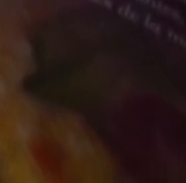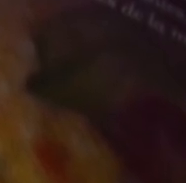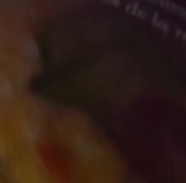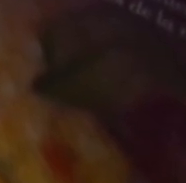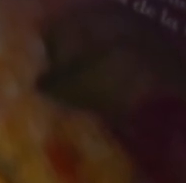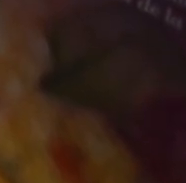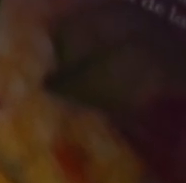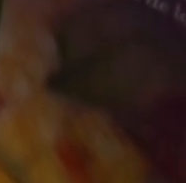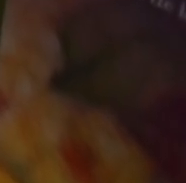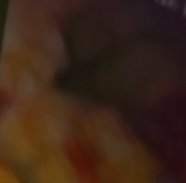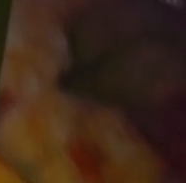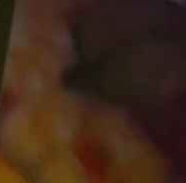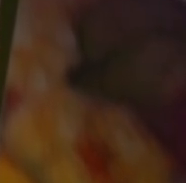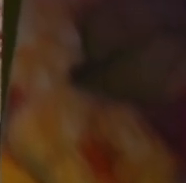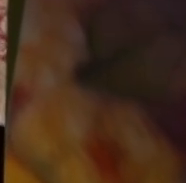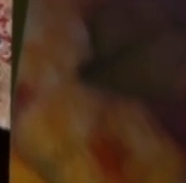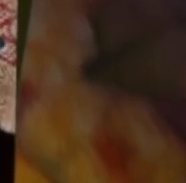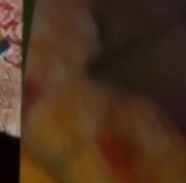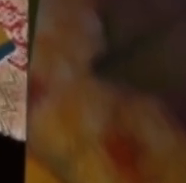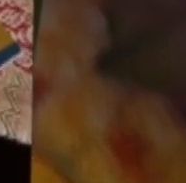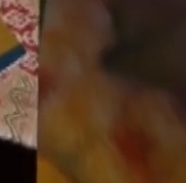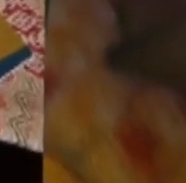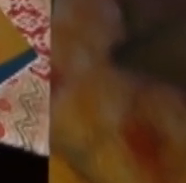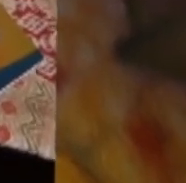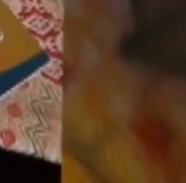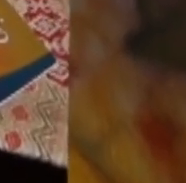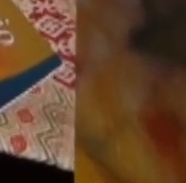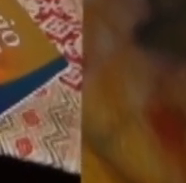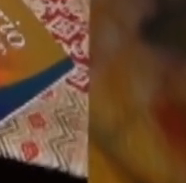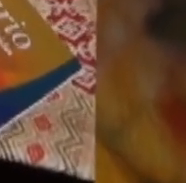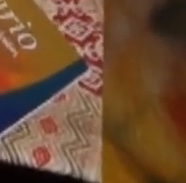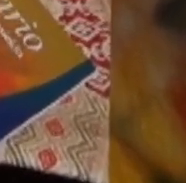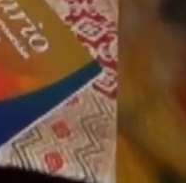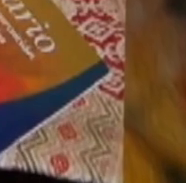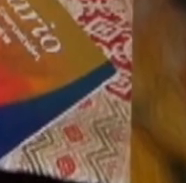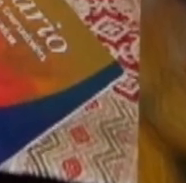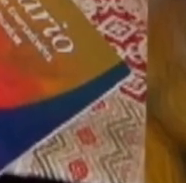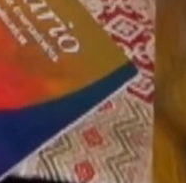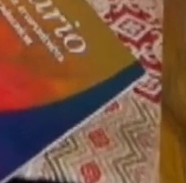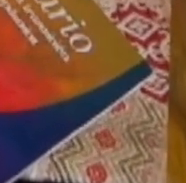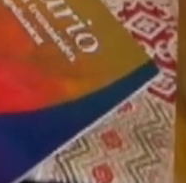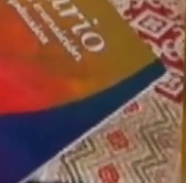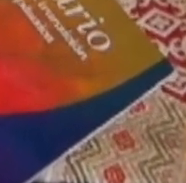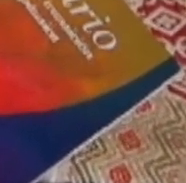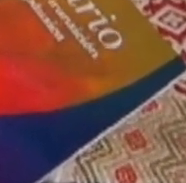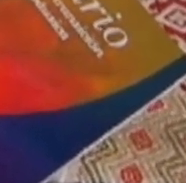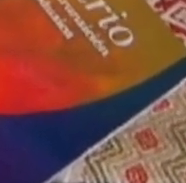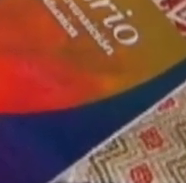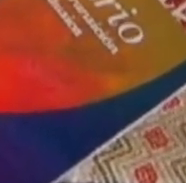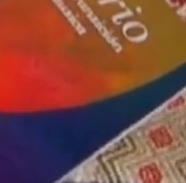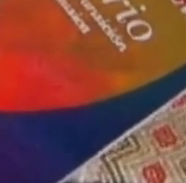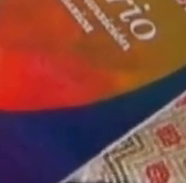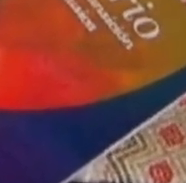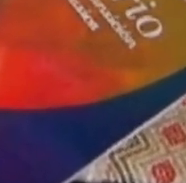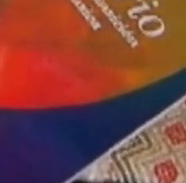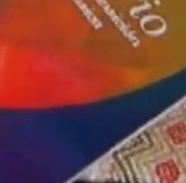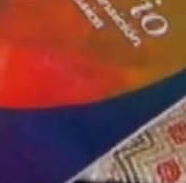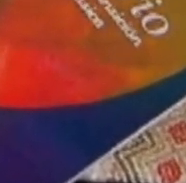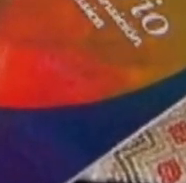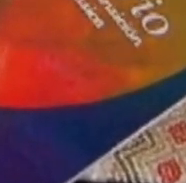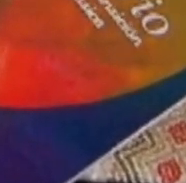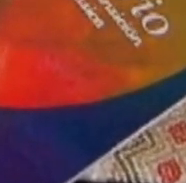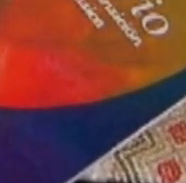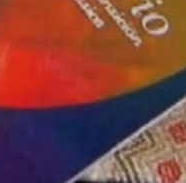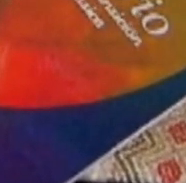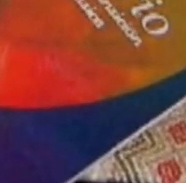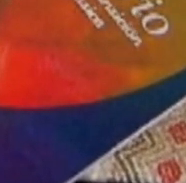Placeres de la Menopausia, ahí me pueden hacer consultas, me hacen consultas con muchísimo gusto, doy charlas en instituciones, en